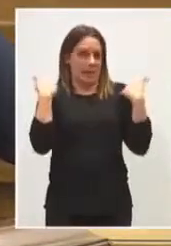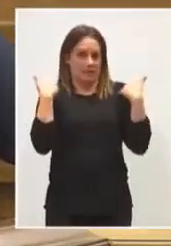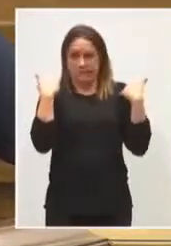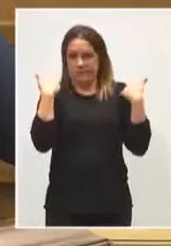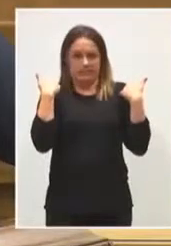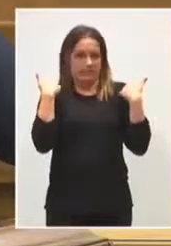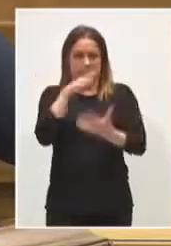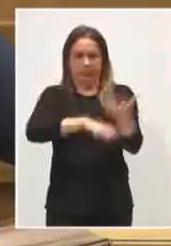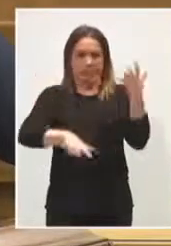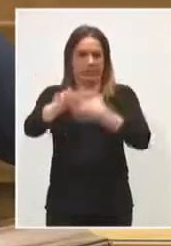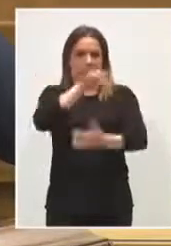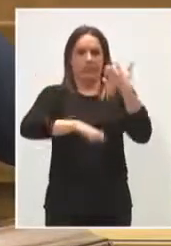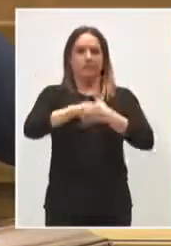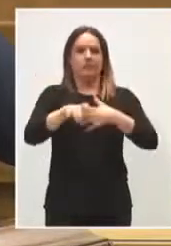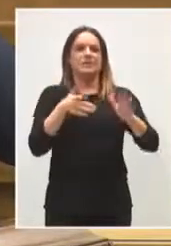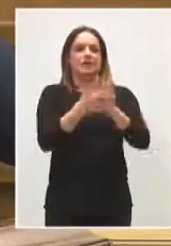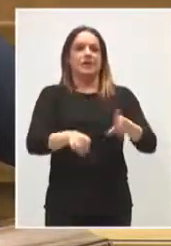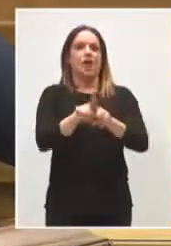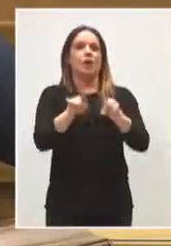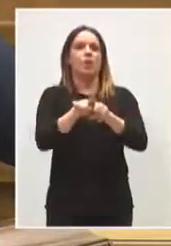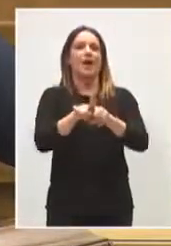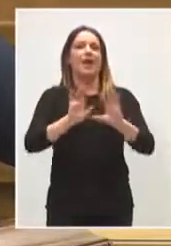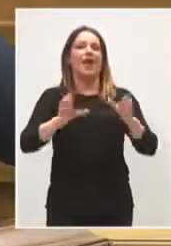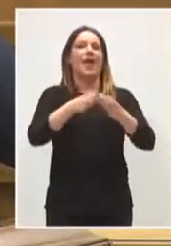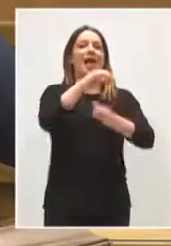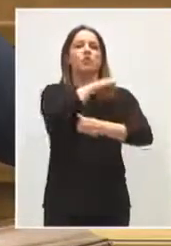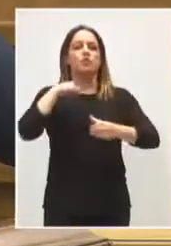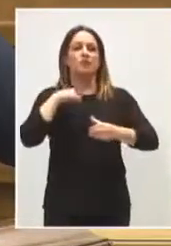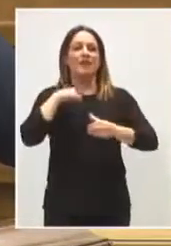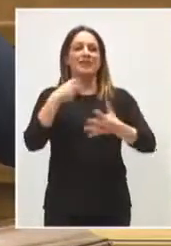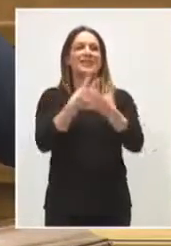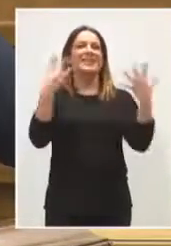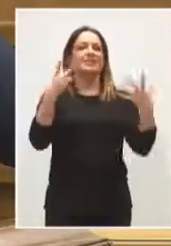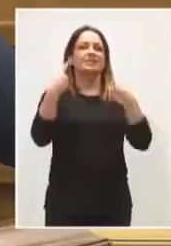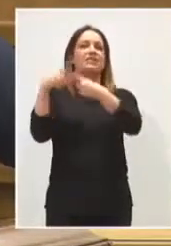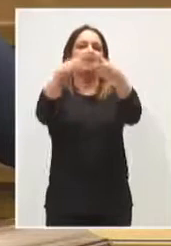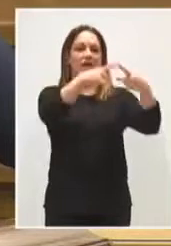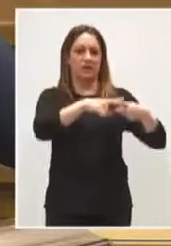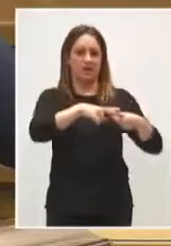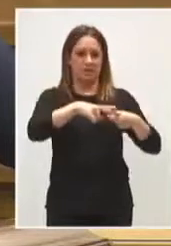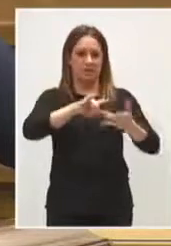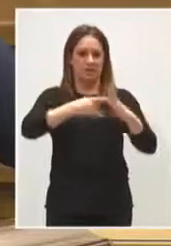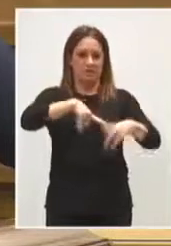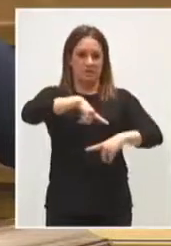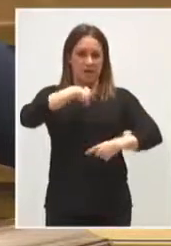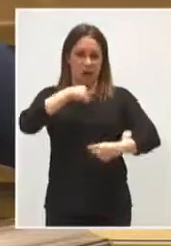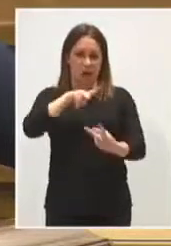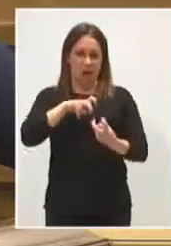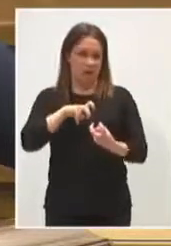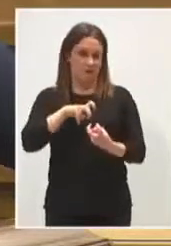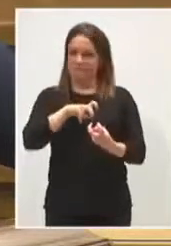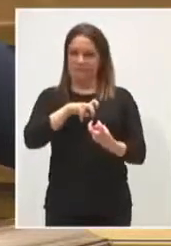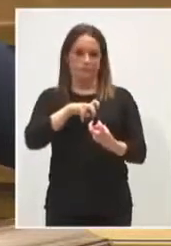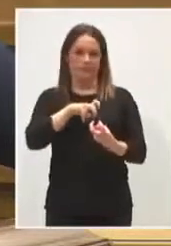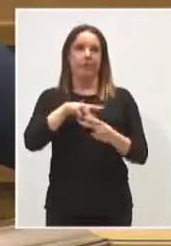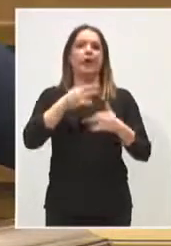Las autonomías no han nacido para que establezcamos un modelo de 17 sistemas fiscales, para competir y para hacer